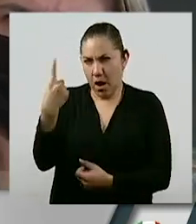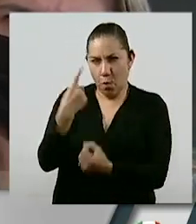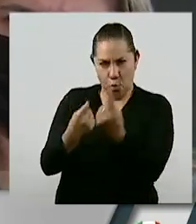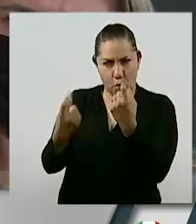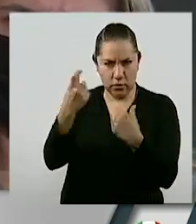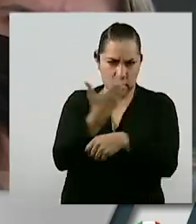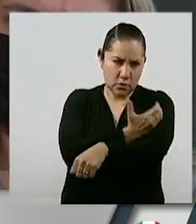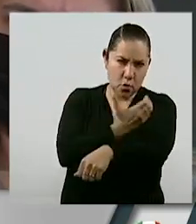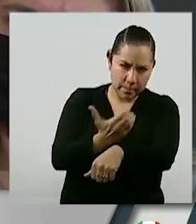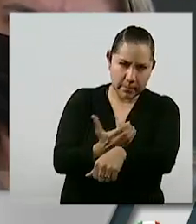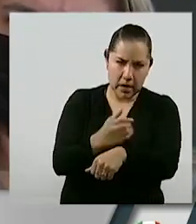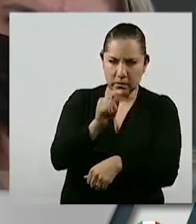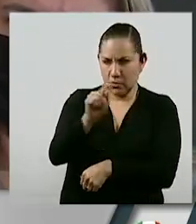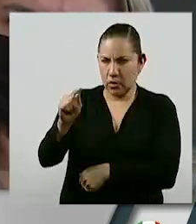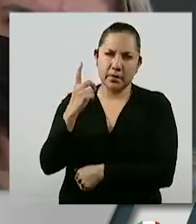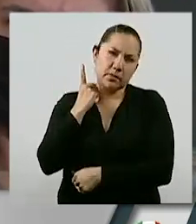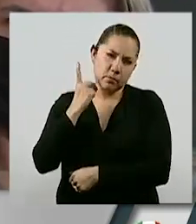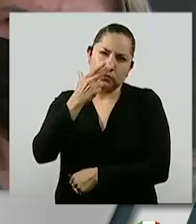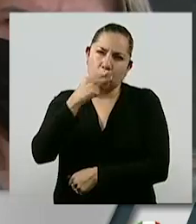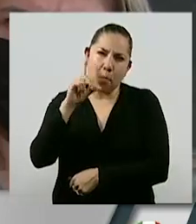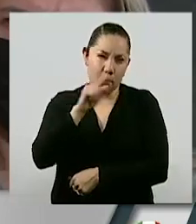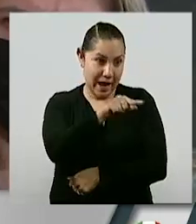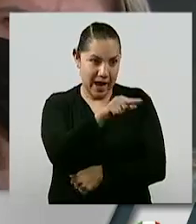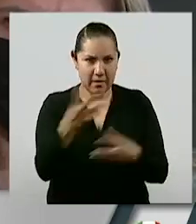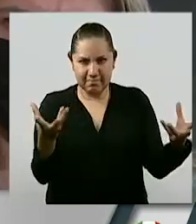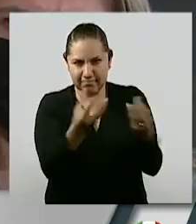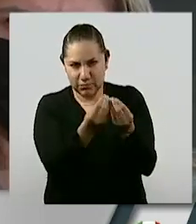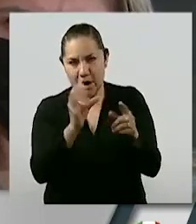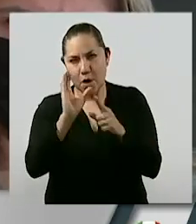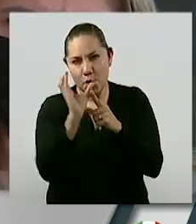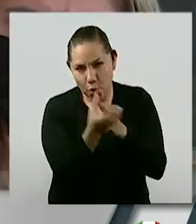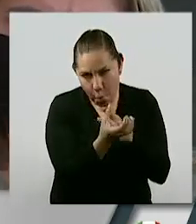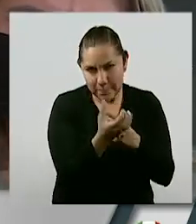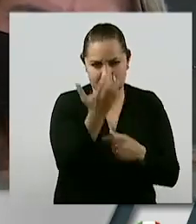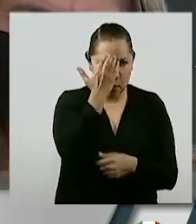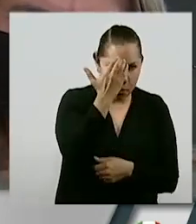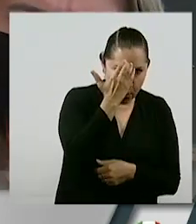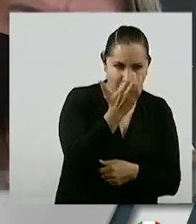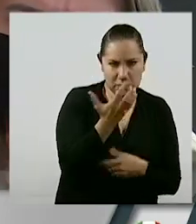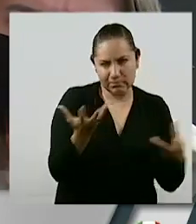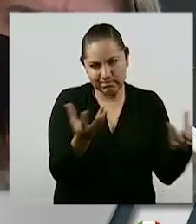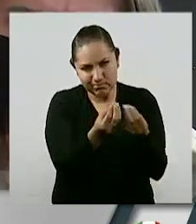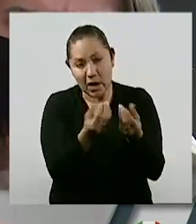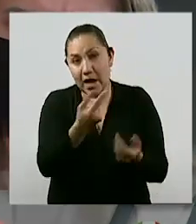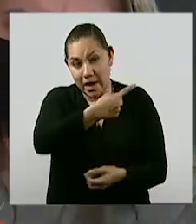en las comisiones y hay un gran pesar en la Cámara y un gran pesar en la bancada del PRI.